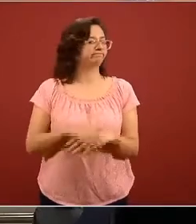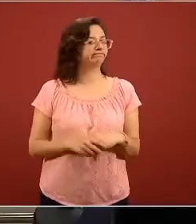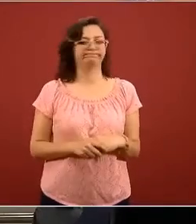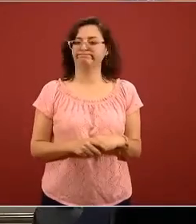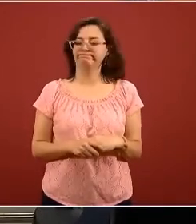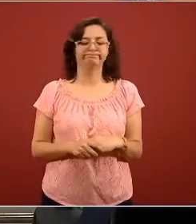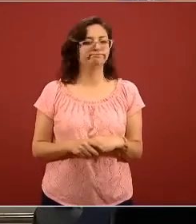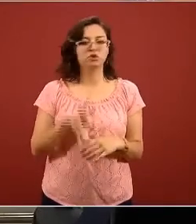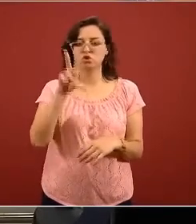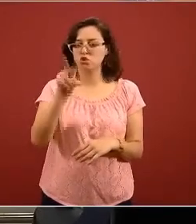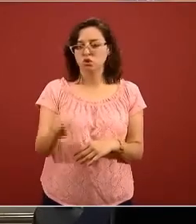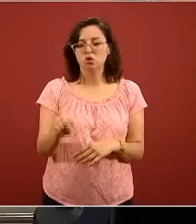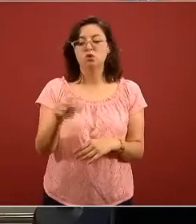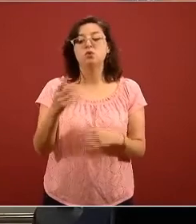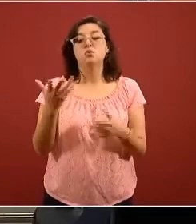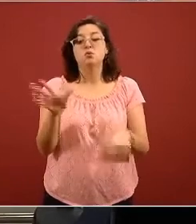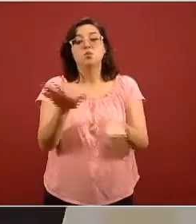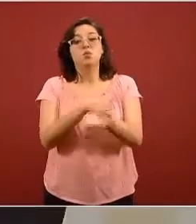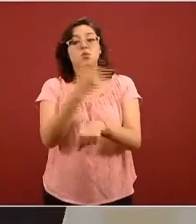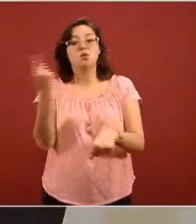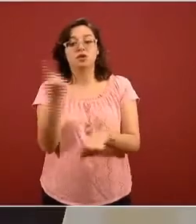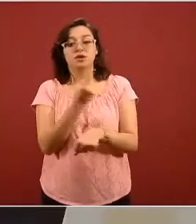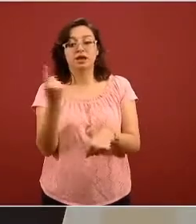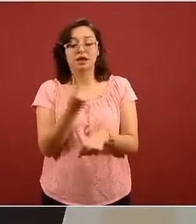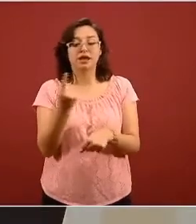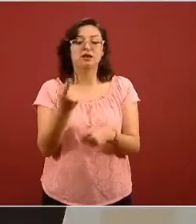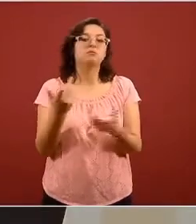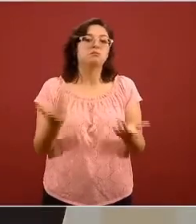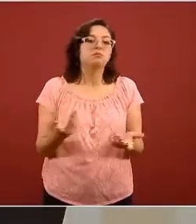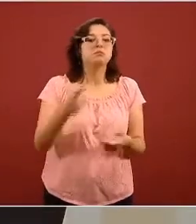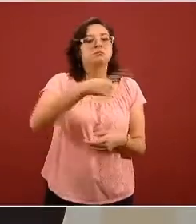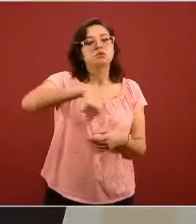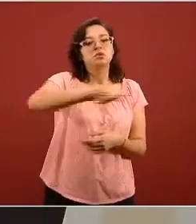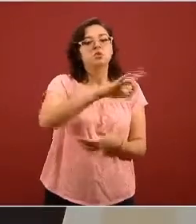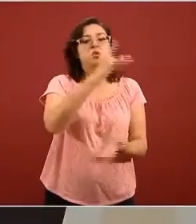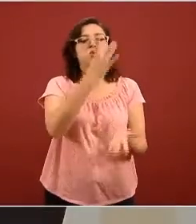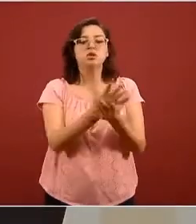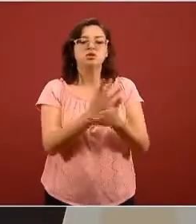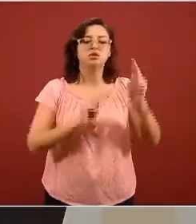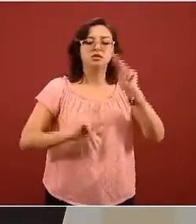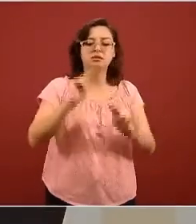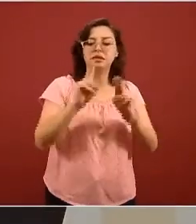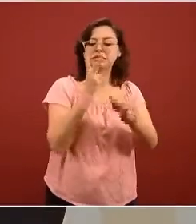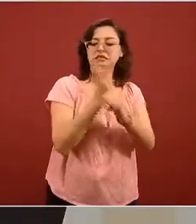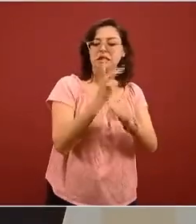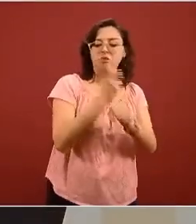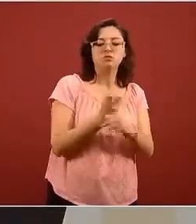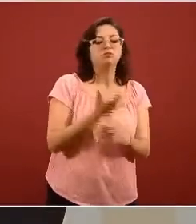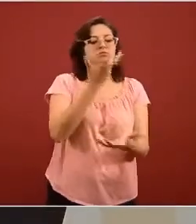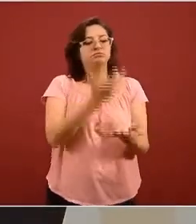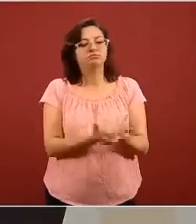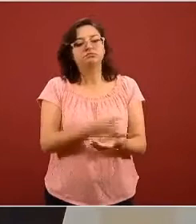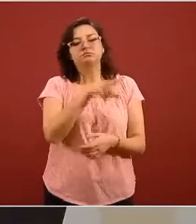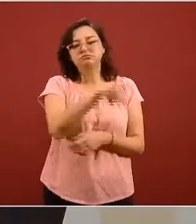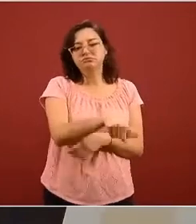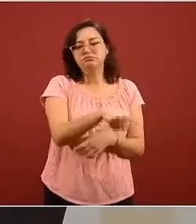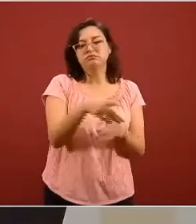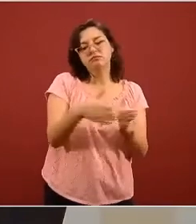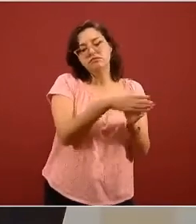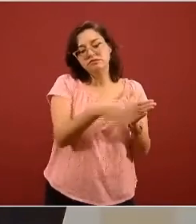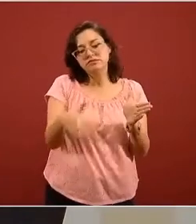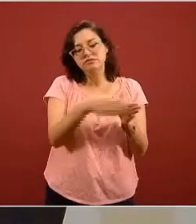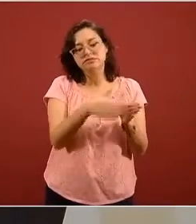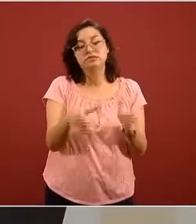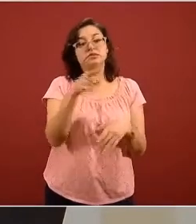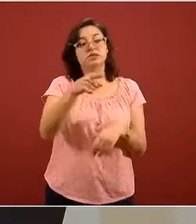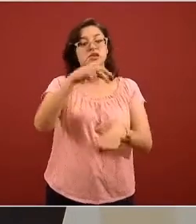porque lo que interesa es tener la fase 2 de la recuperación entonces el doctor Rafael Valdés que es el que